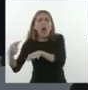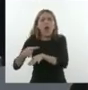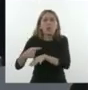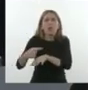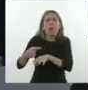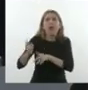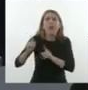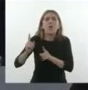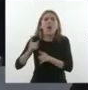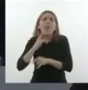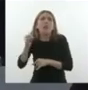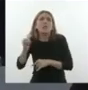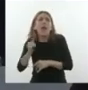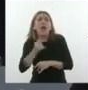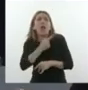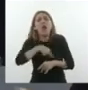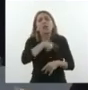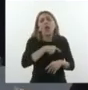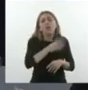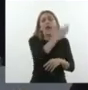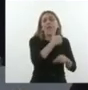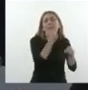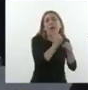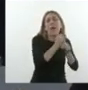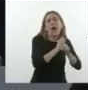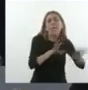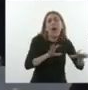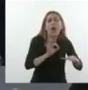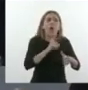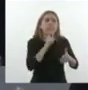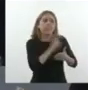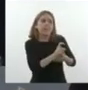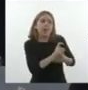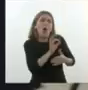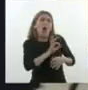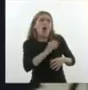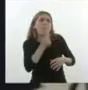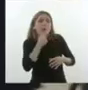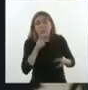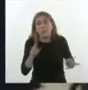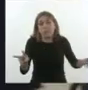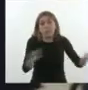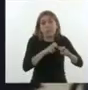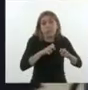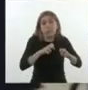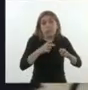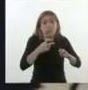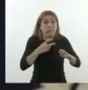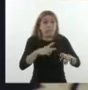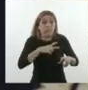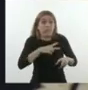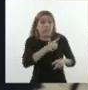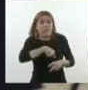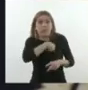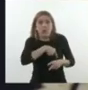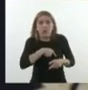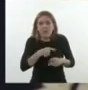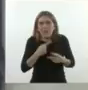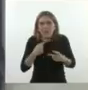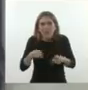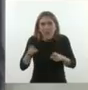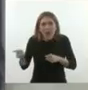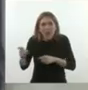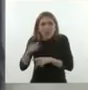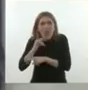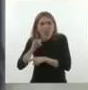inadecuado o fuera de reglamento o que se había enriquecido, porque eso nunca ni siquiera lo pudieron empezar a